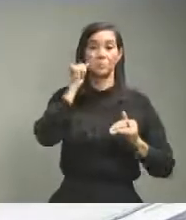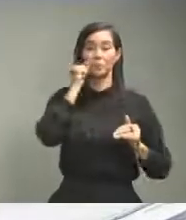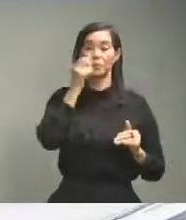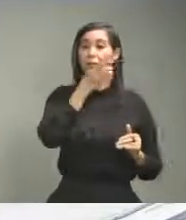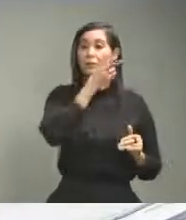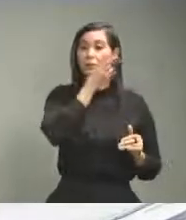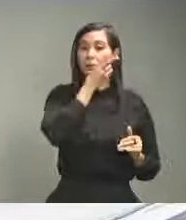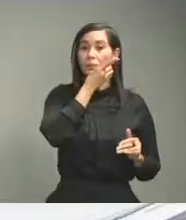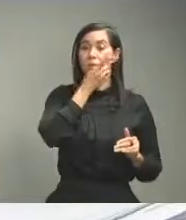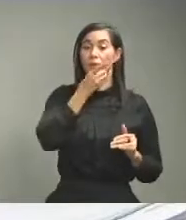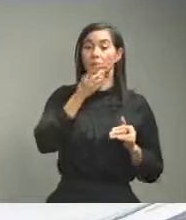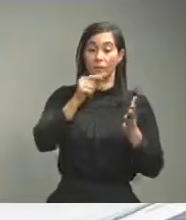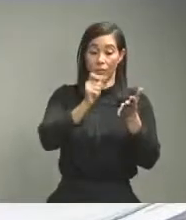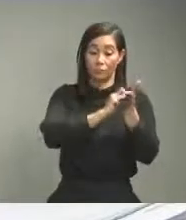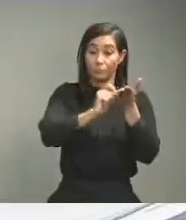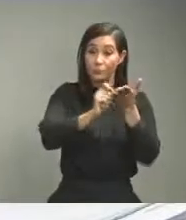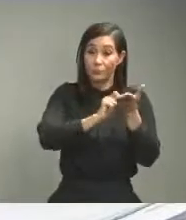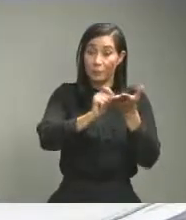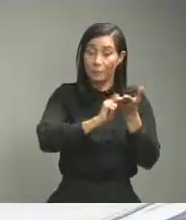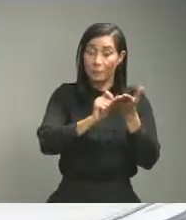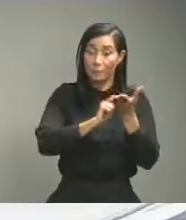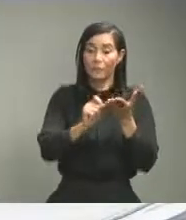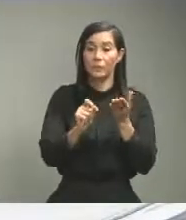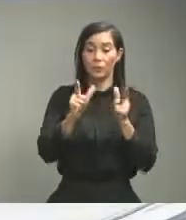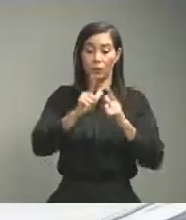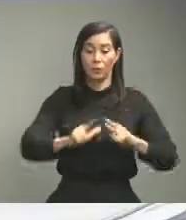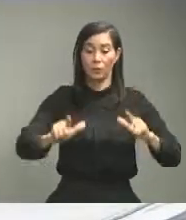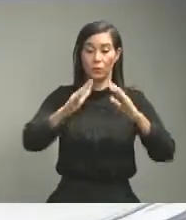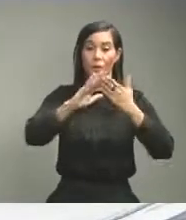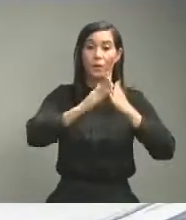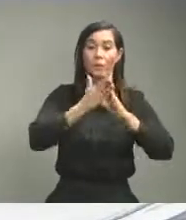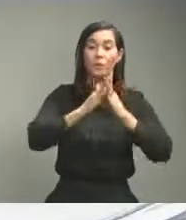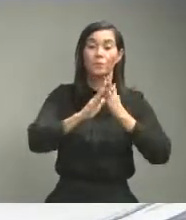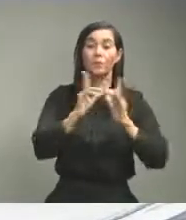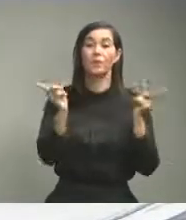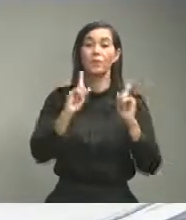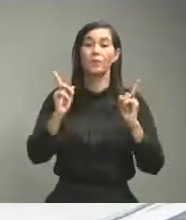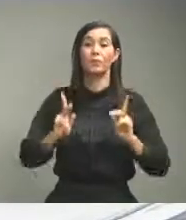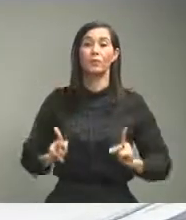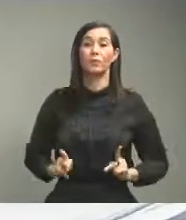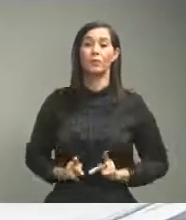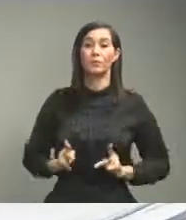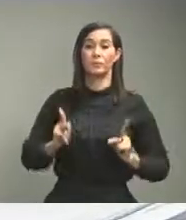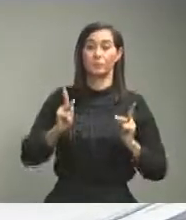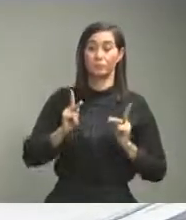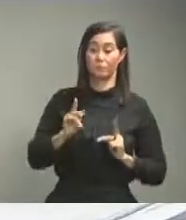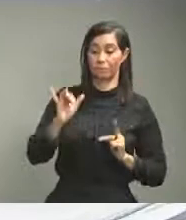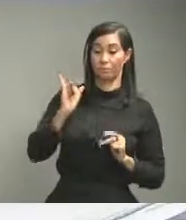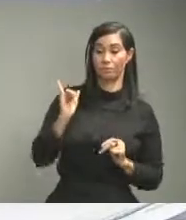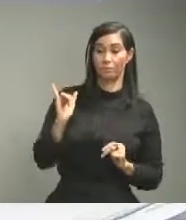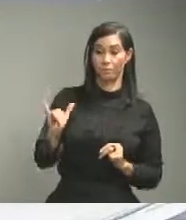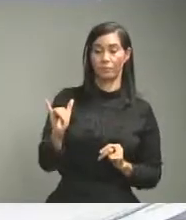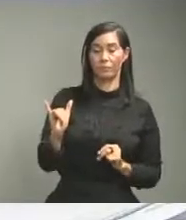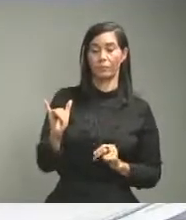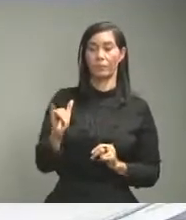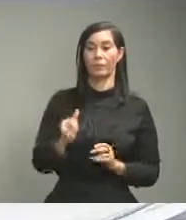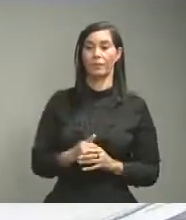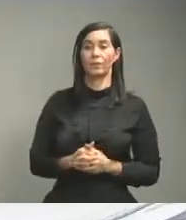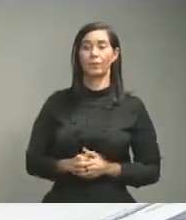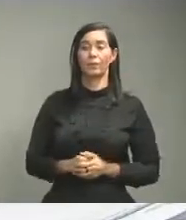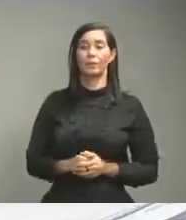en epidemiología se pone por el lugar de residencia de la persona hay